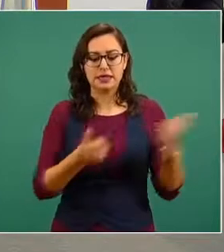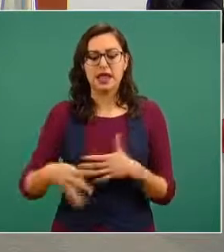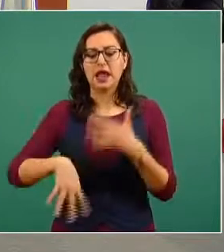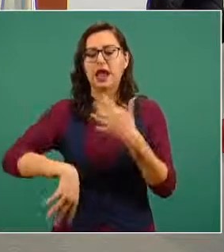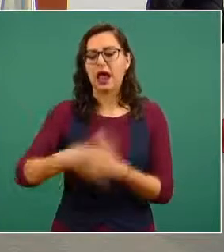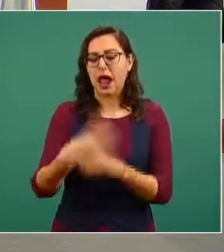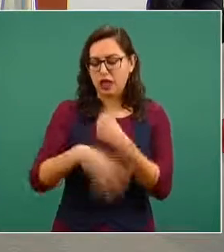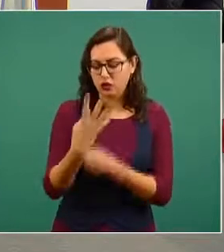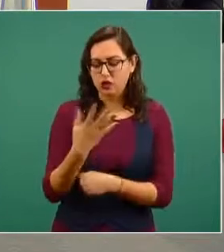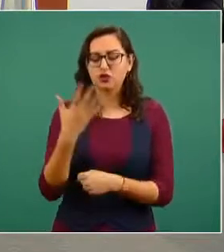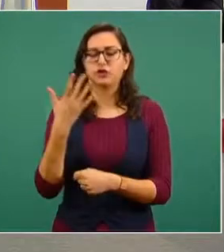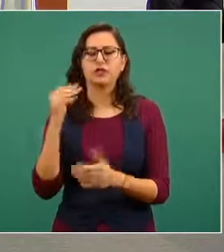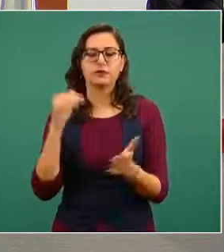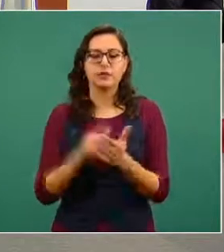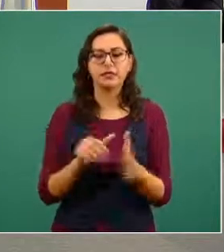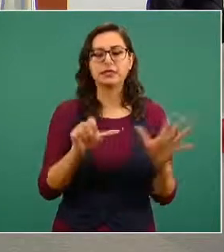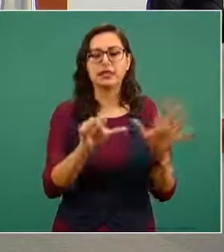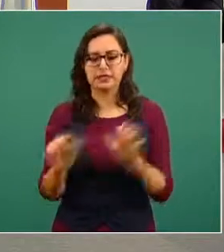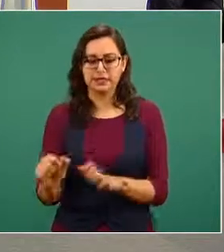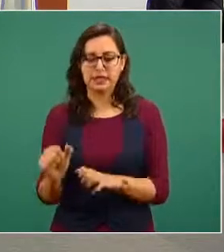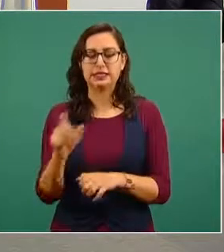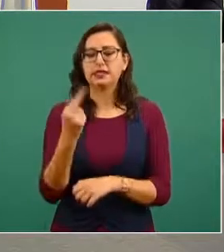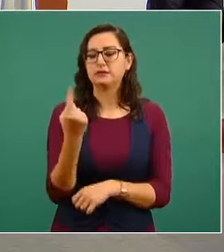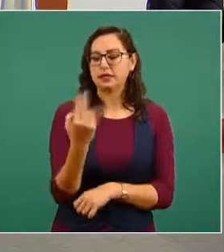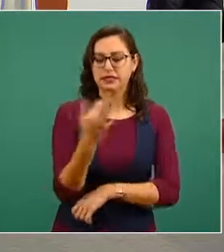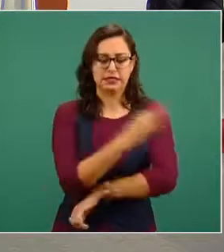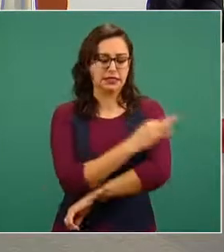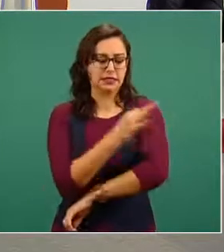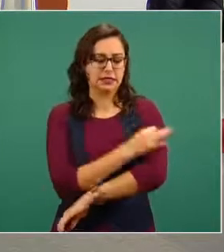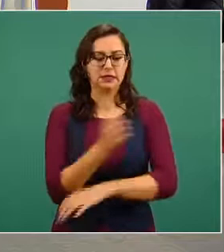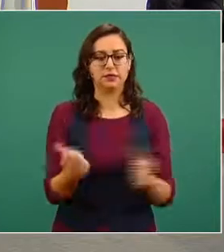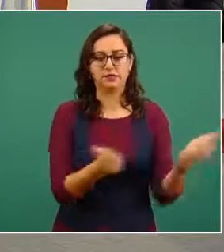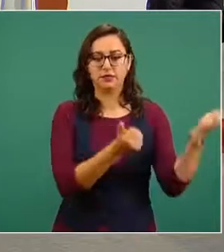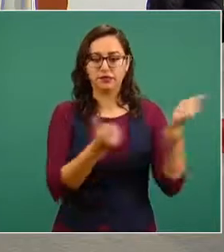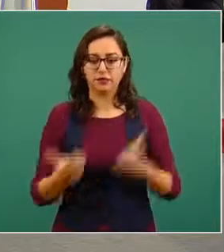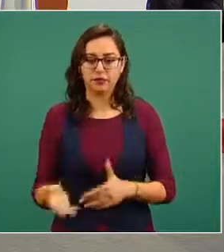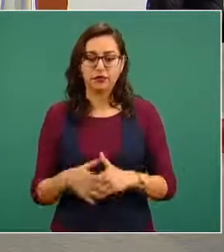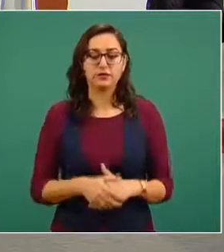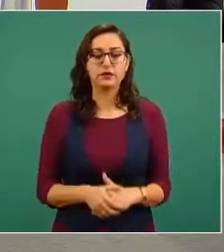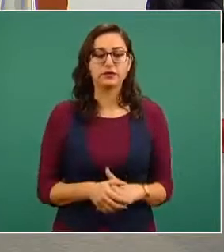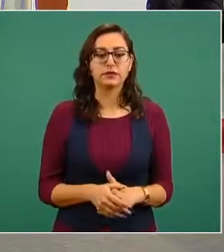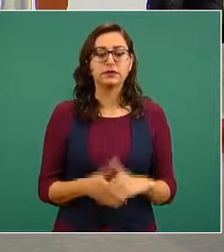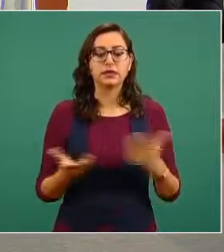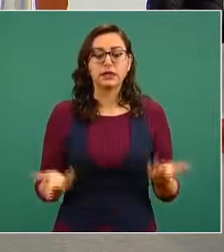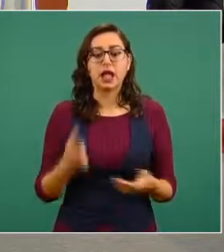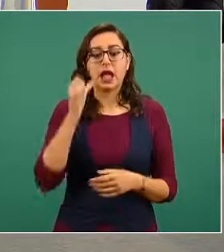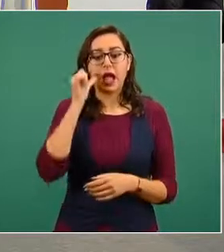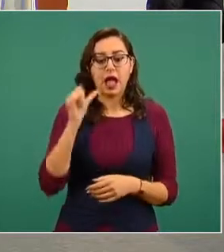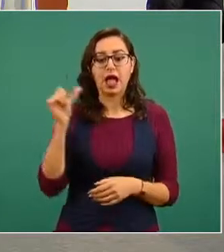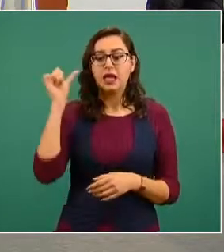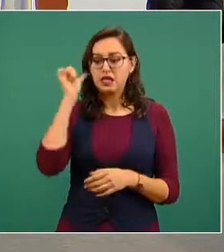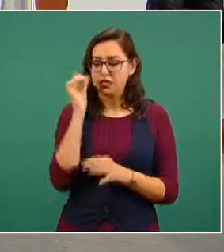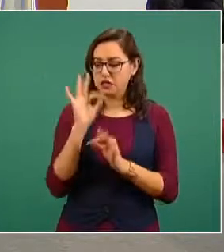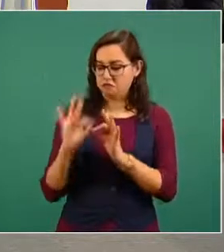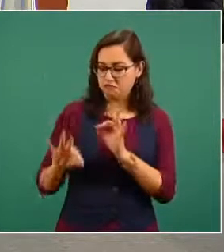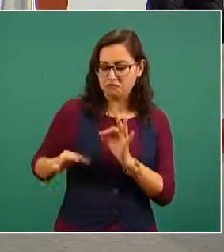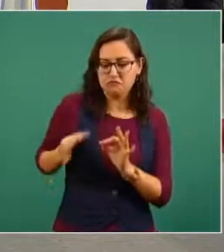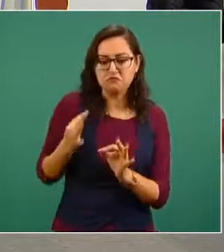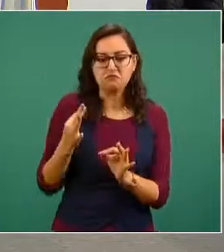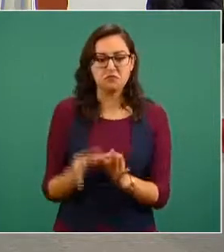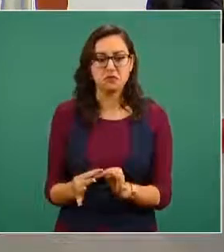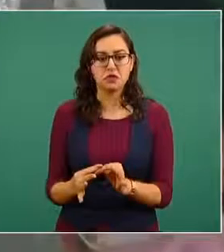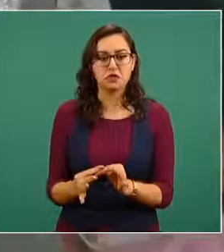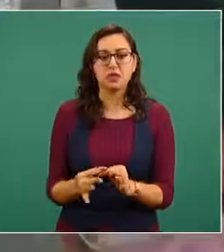.625 dosis, de las cuales al término de la segunda jornada que fue el día de ayer, ya habíamos aplicado